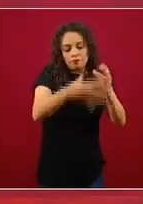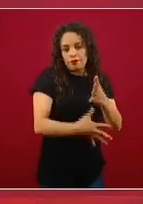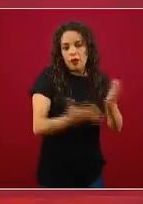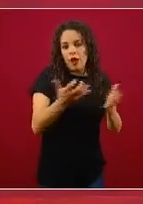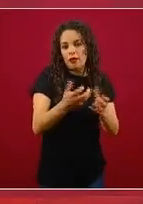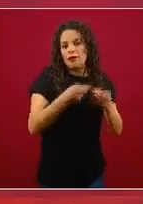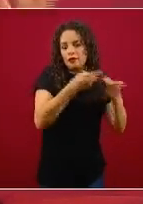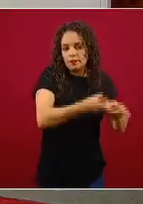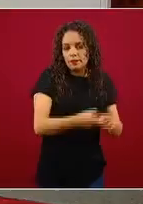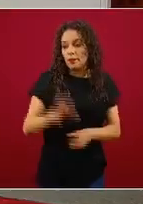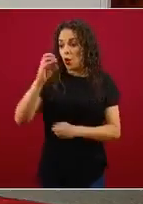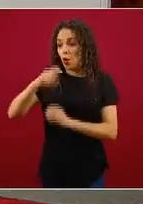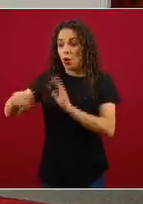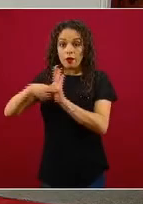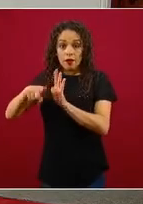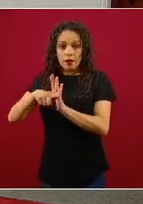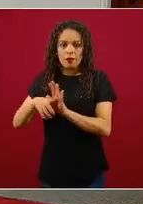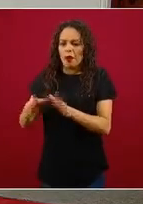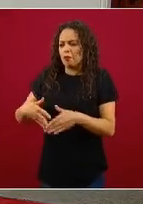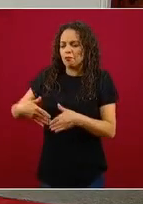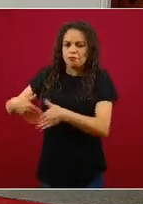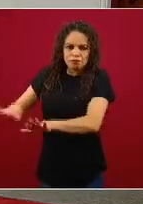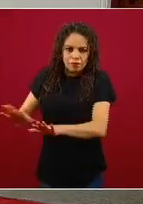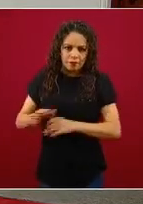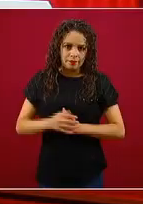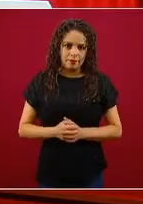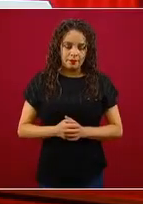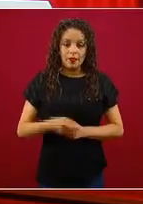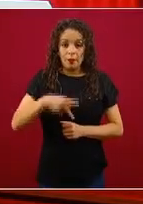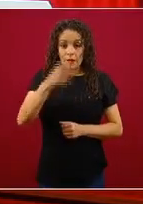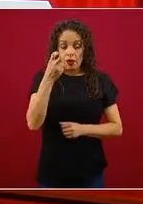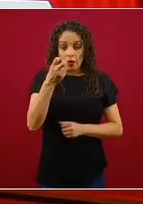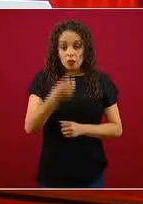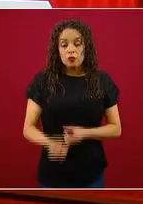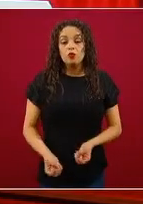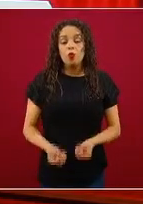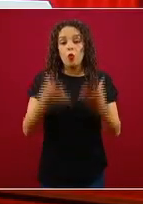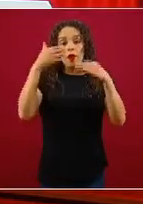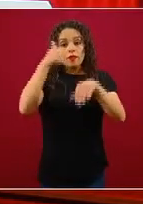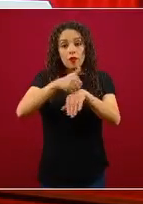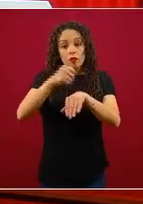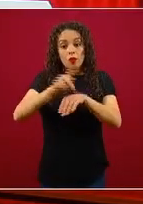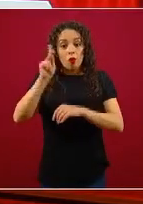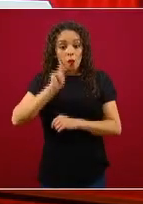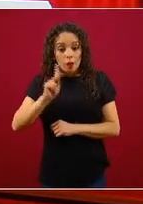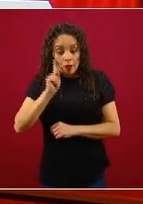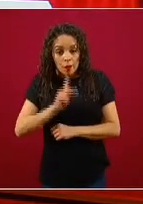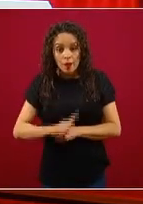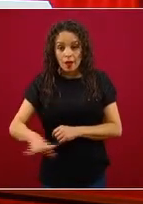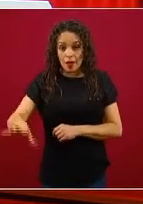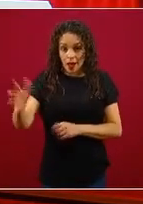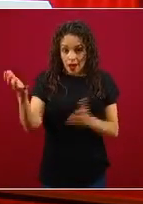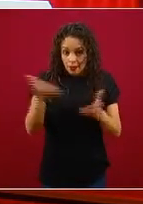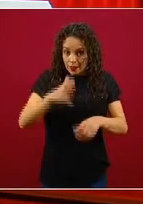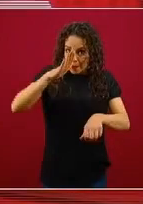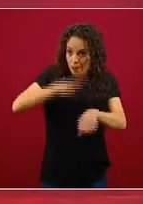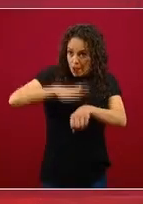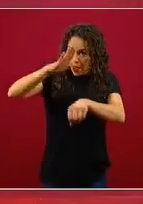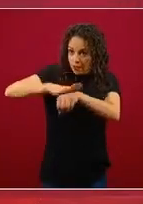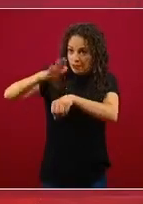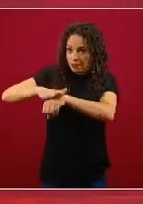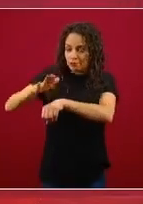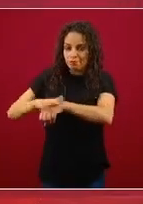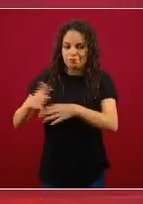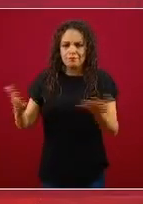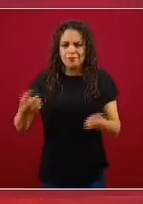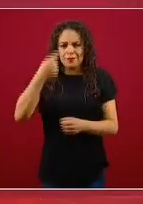simplemente el número de pruebas y celebrar que ya se van a hacer más pruebas, no tiene sentido. Lo que